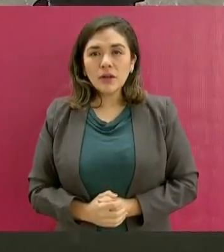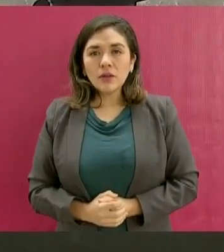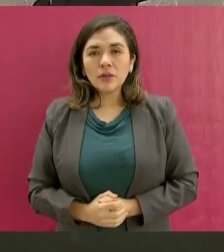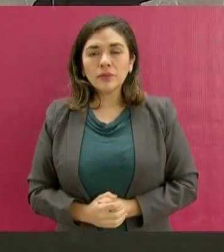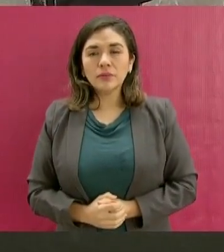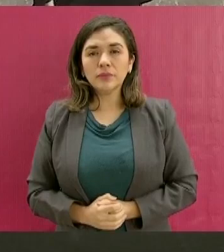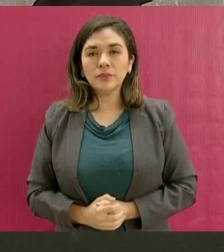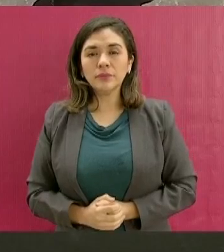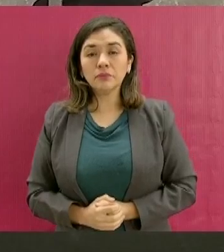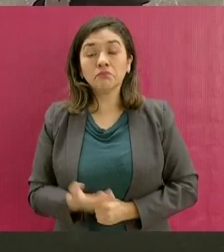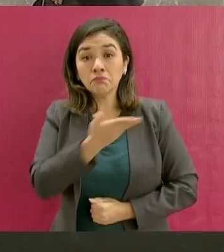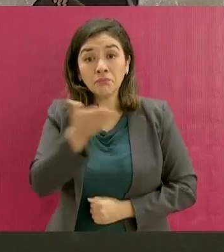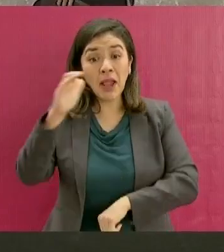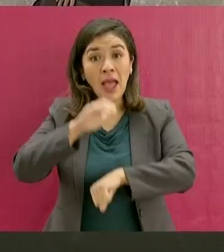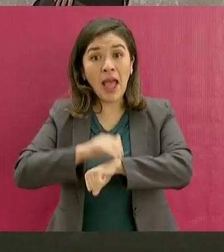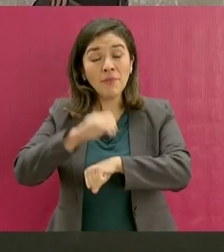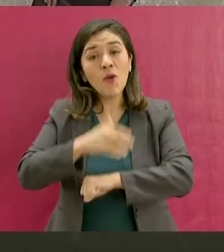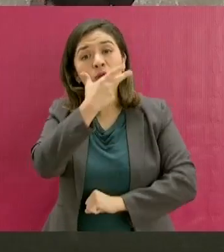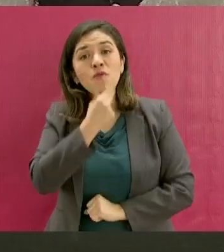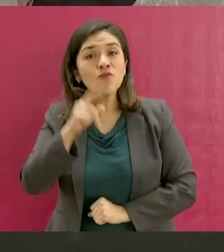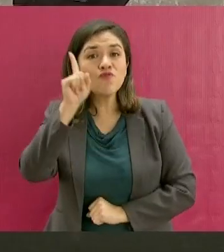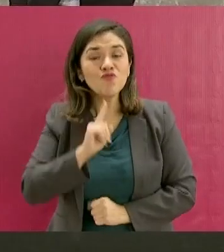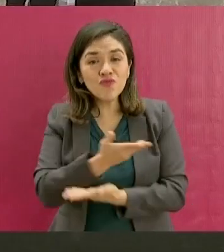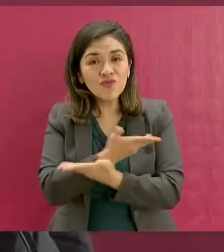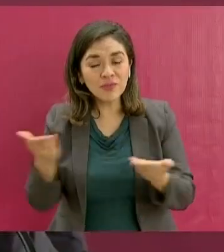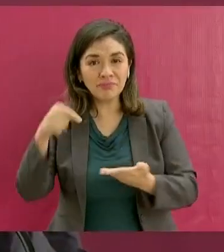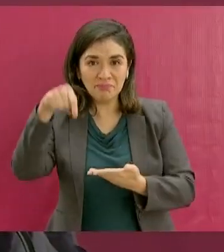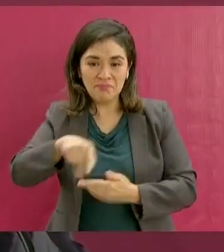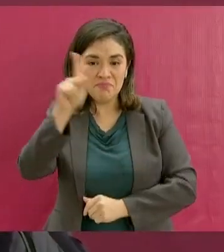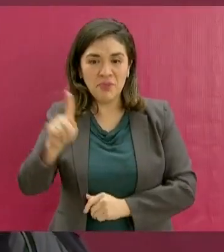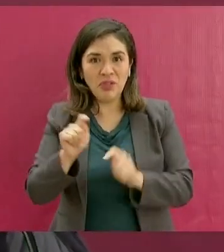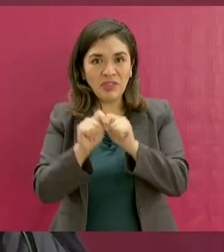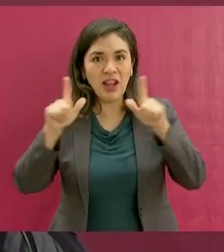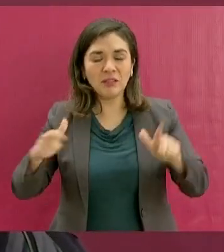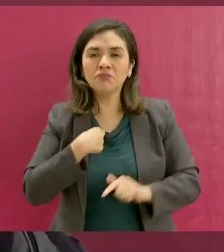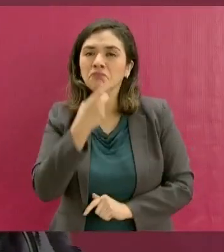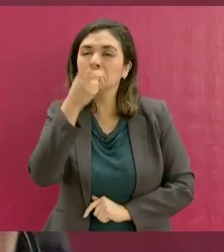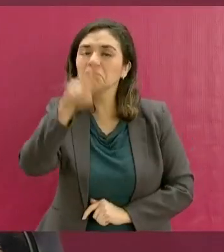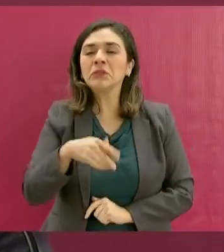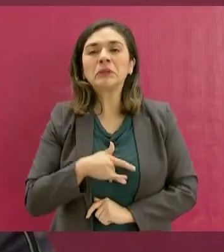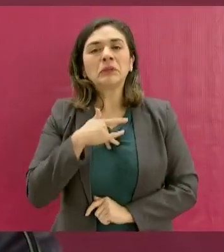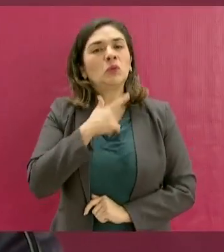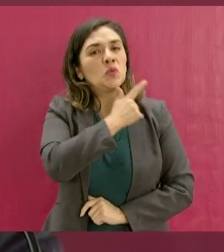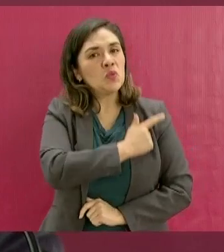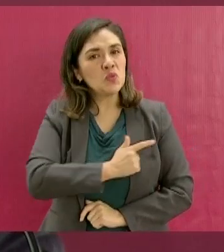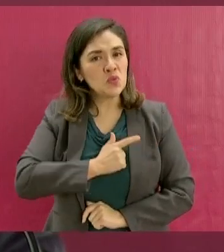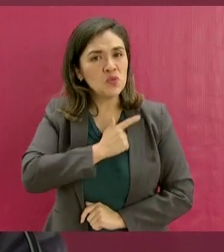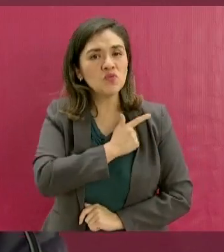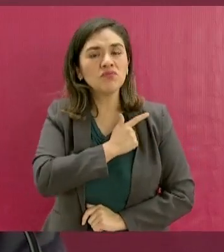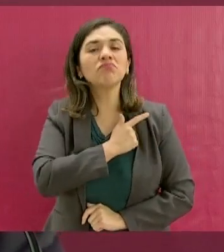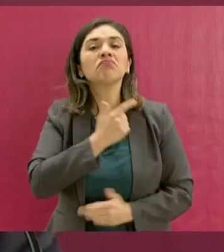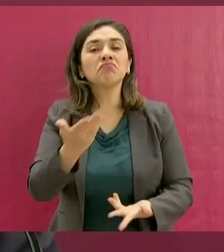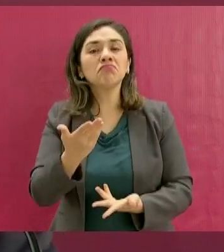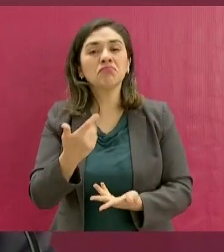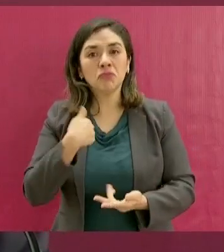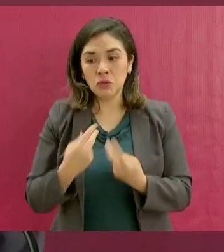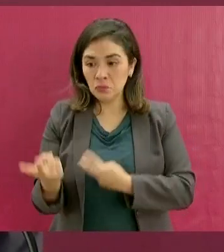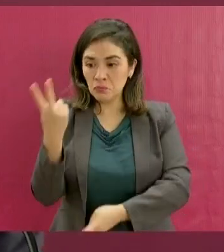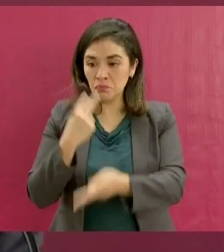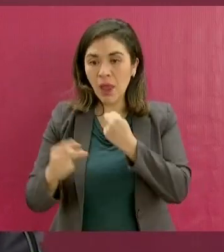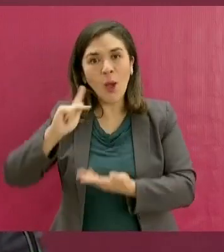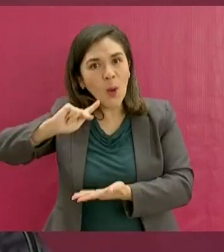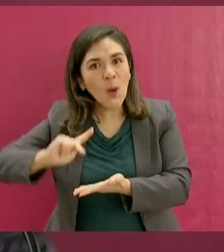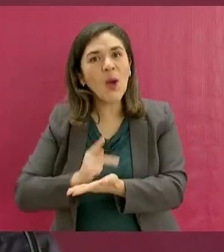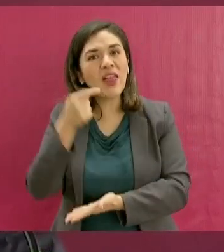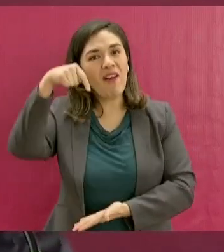Amigas, amigos de Tlaxcala, me da mucho gusto estar de